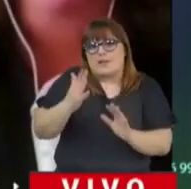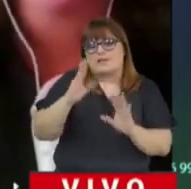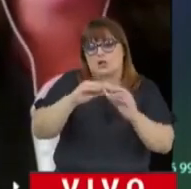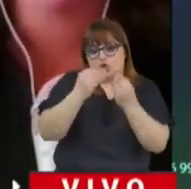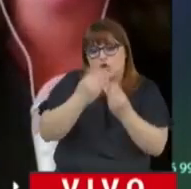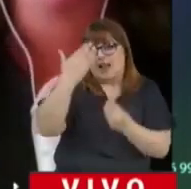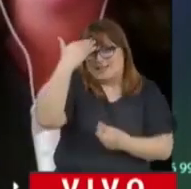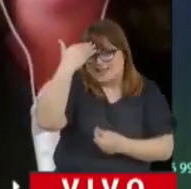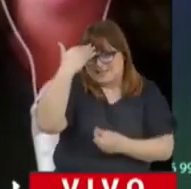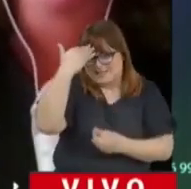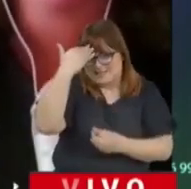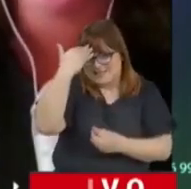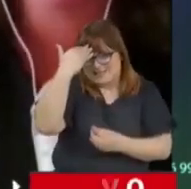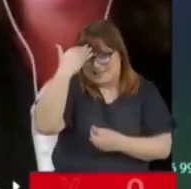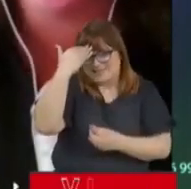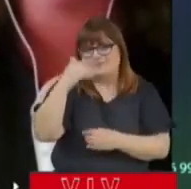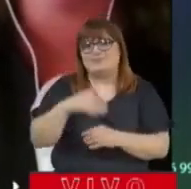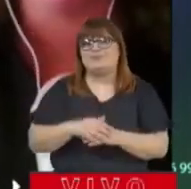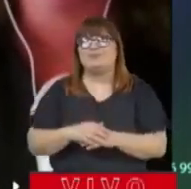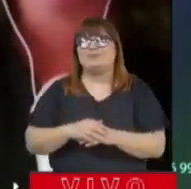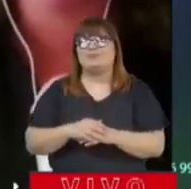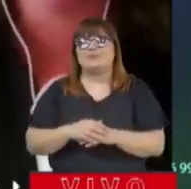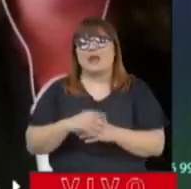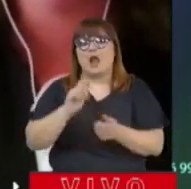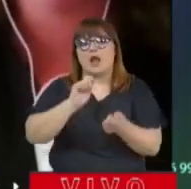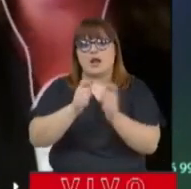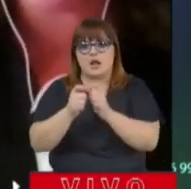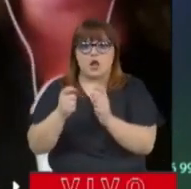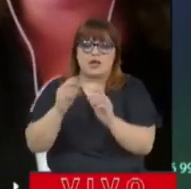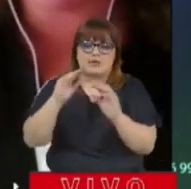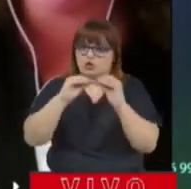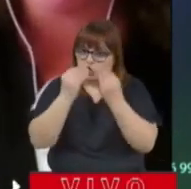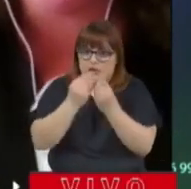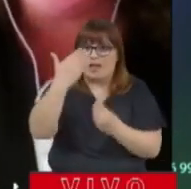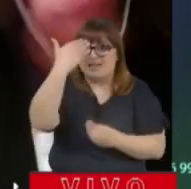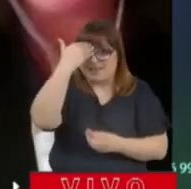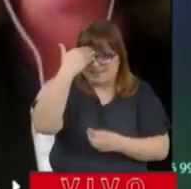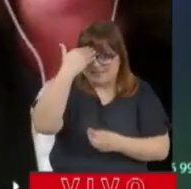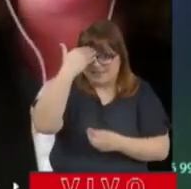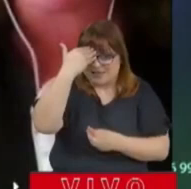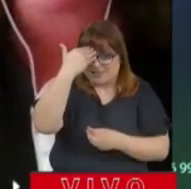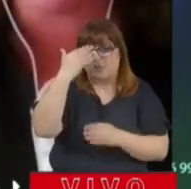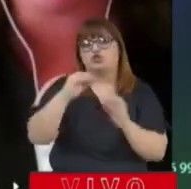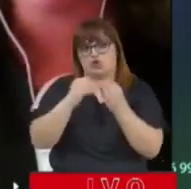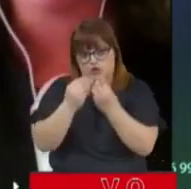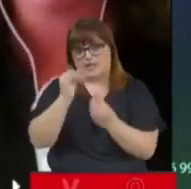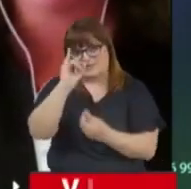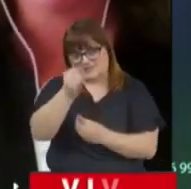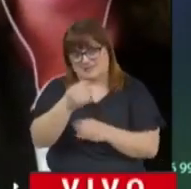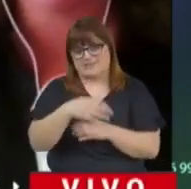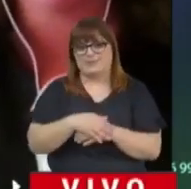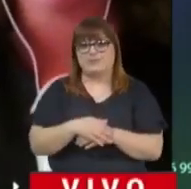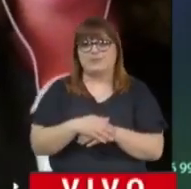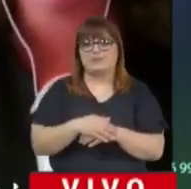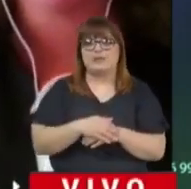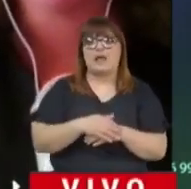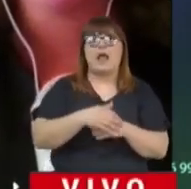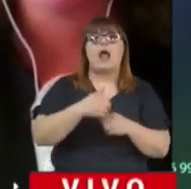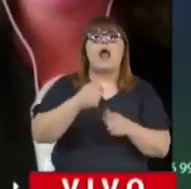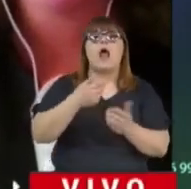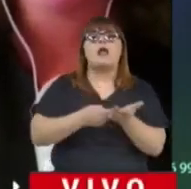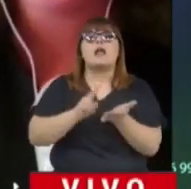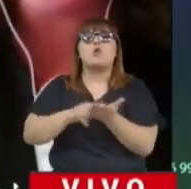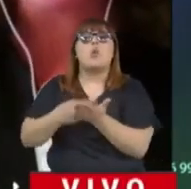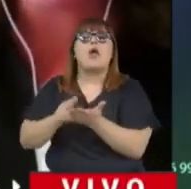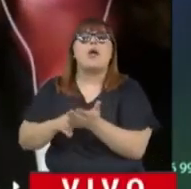15 concejales, digamos. Claro, son 15 los que se renuevan, no, son 15 en total. Exacto, 15 en total, eso. ¿Y cuántas bancas se